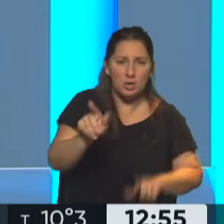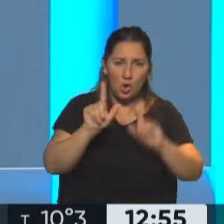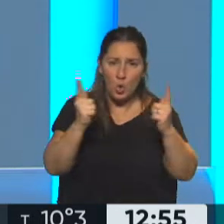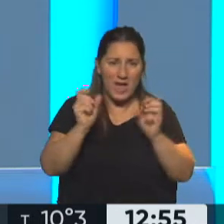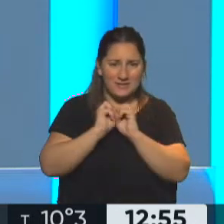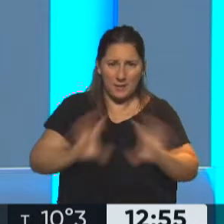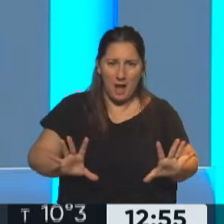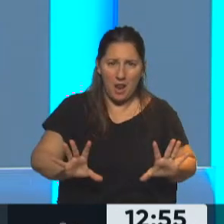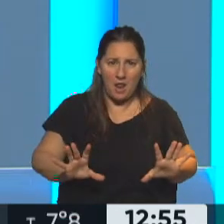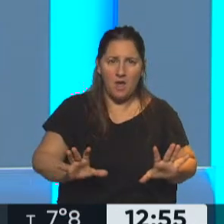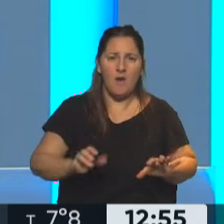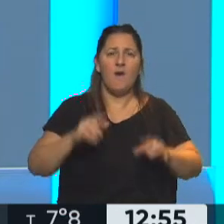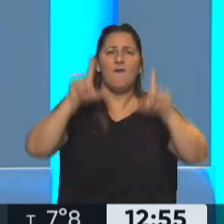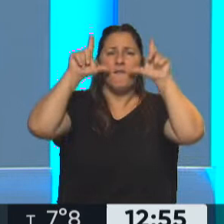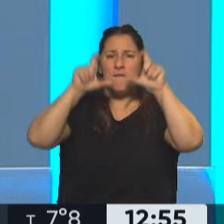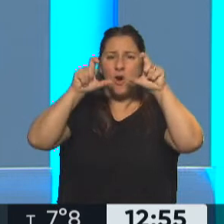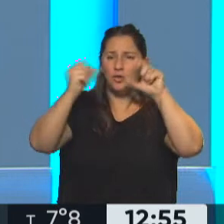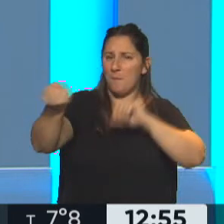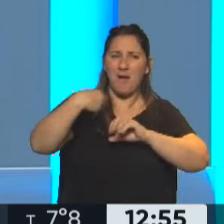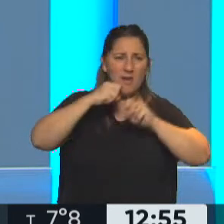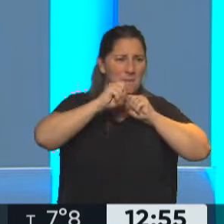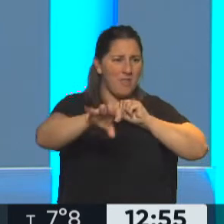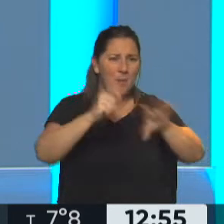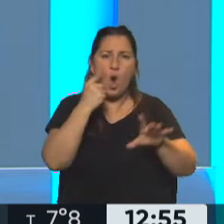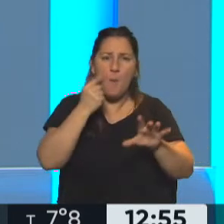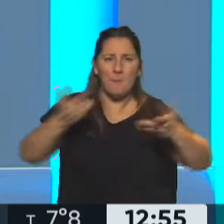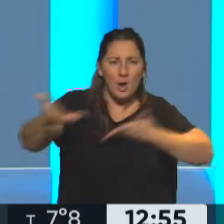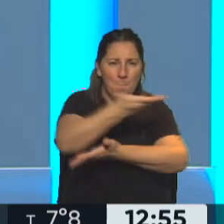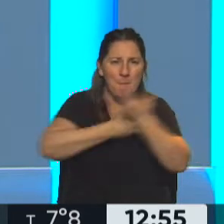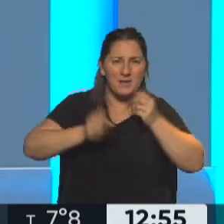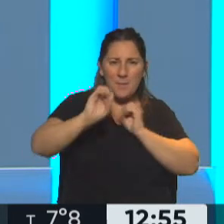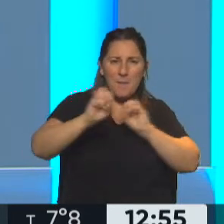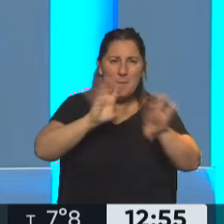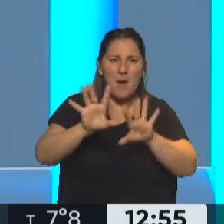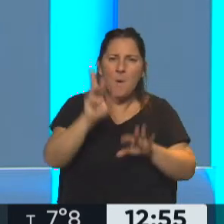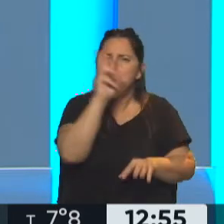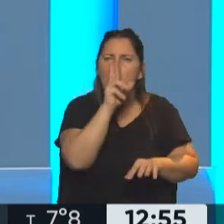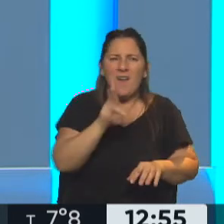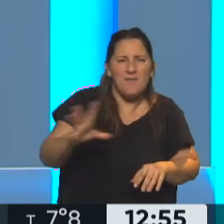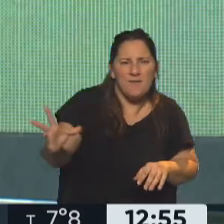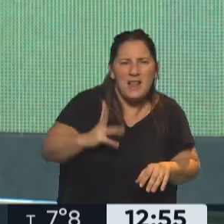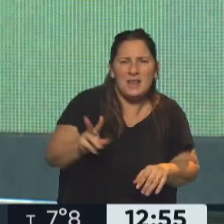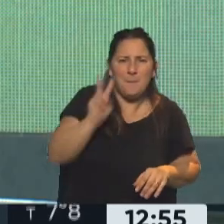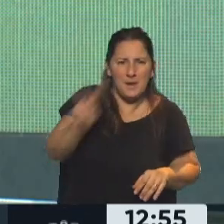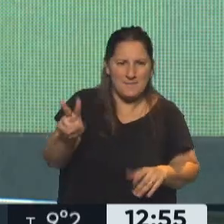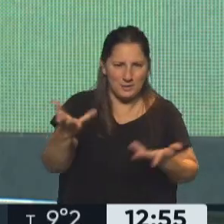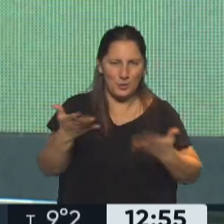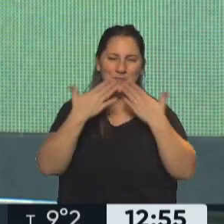no está bueno ir difundiendo imágenes entre los hombres de mujeres que no dieron su consentimiento. Gracias, Ley. A vos.